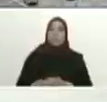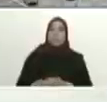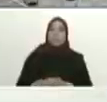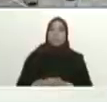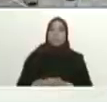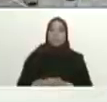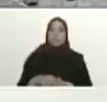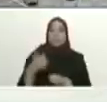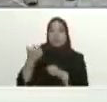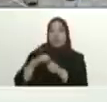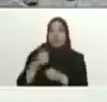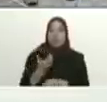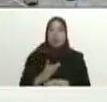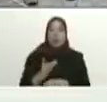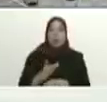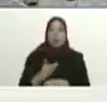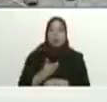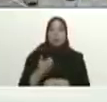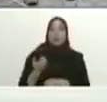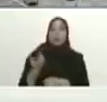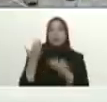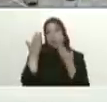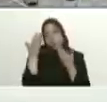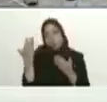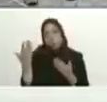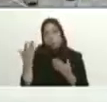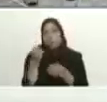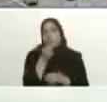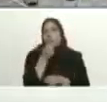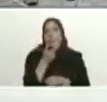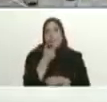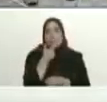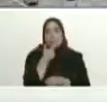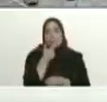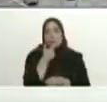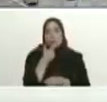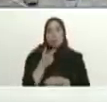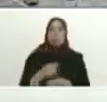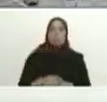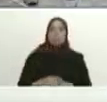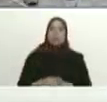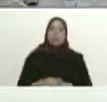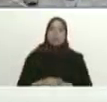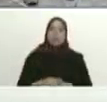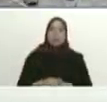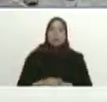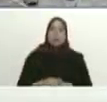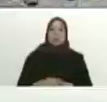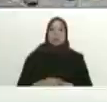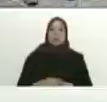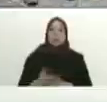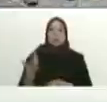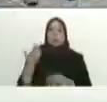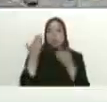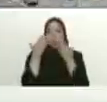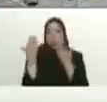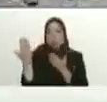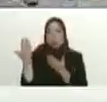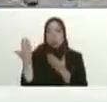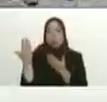alcalde de San Cristóbal mi saludo ciudad hermosa de San Cristóbal Silfredo Zambrano